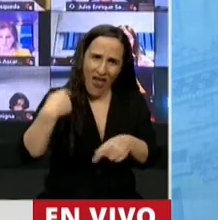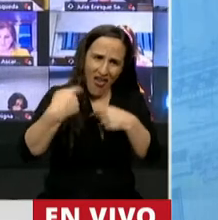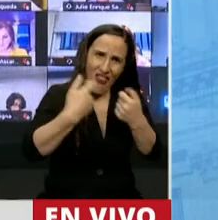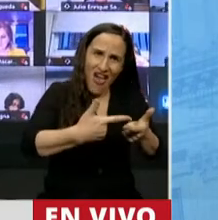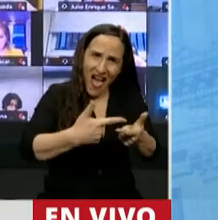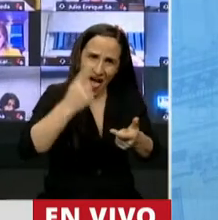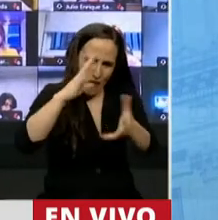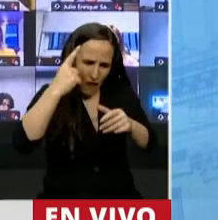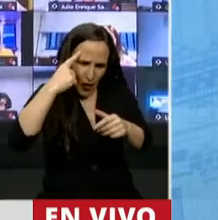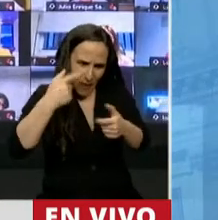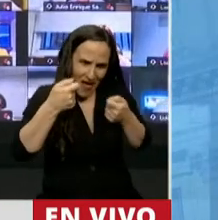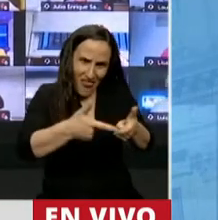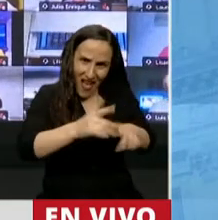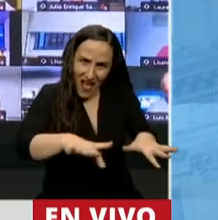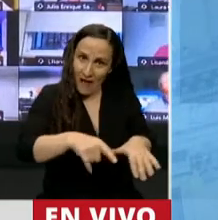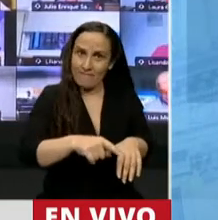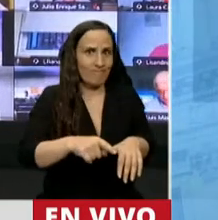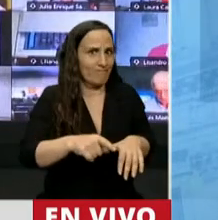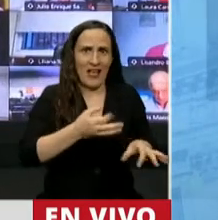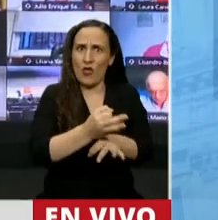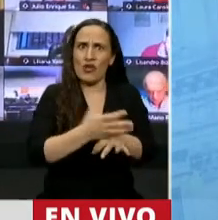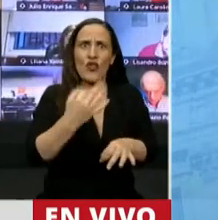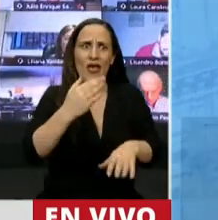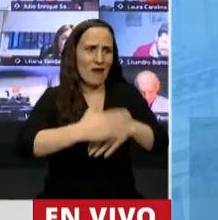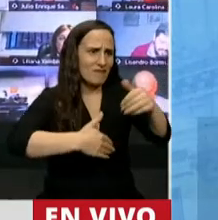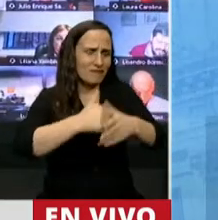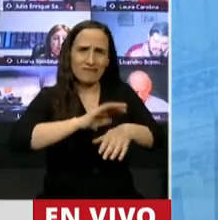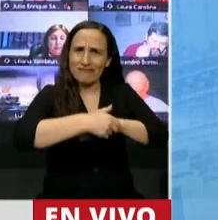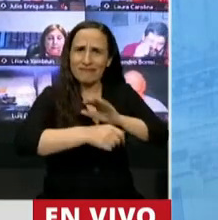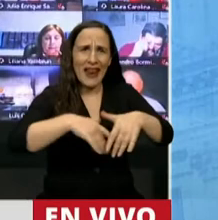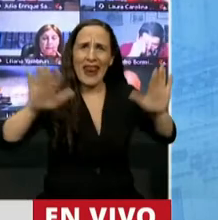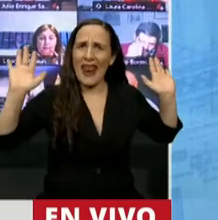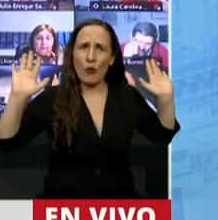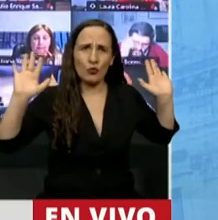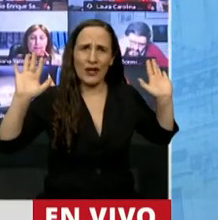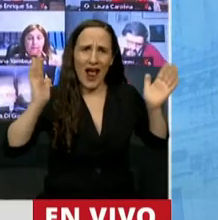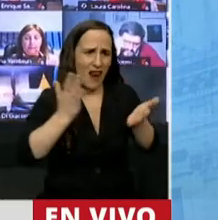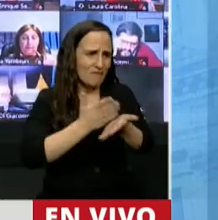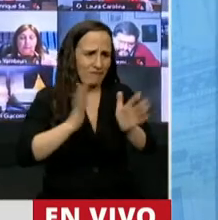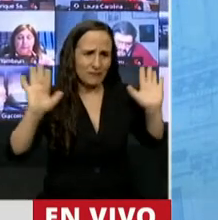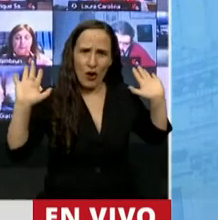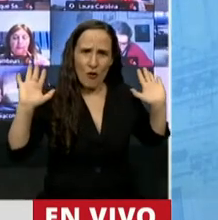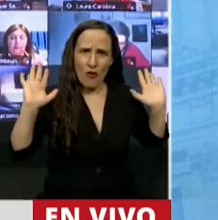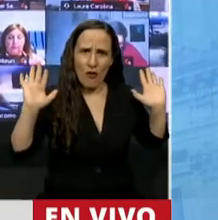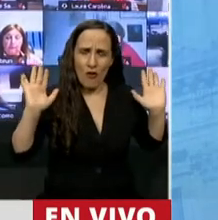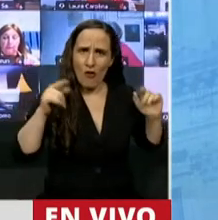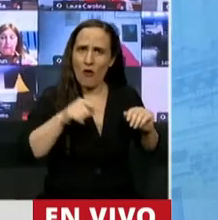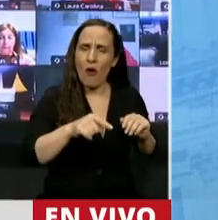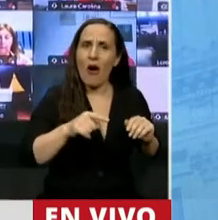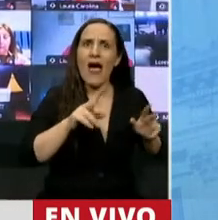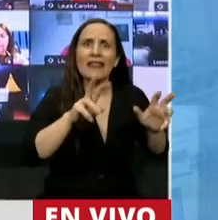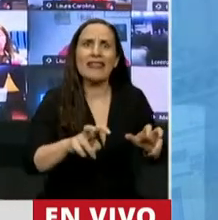neutral que se pueda, sin perder de vista que en algunas cuestiones importantes